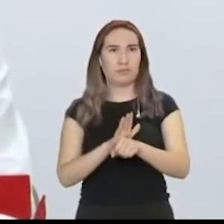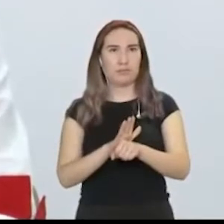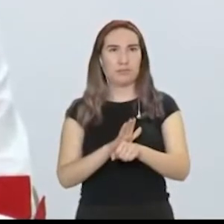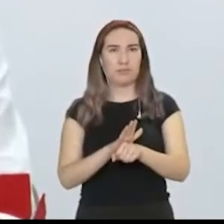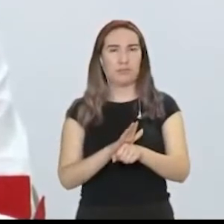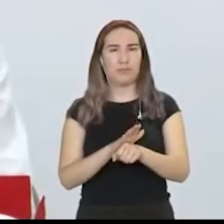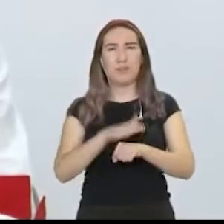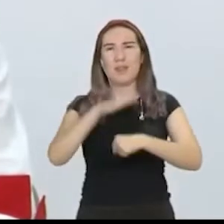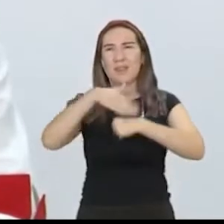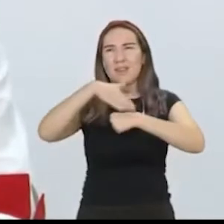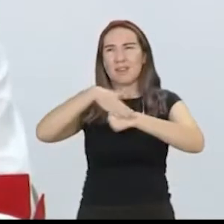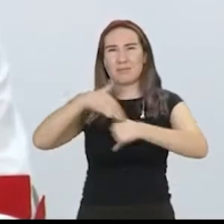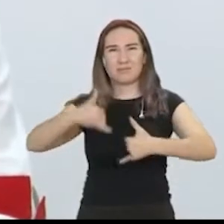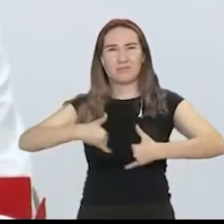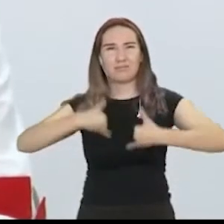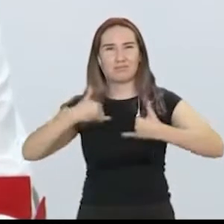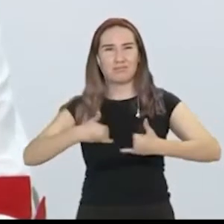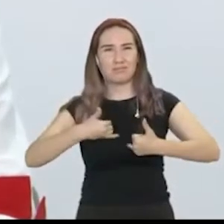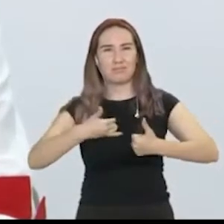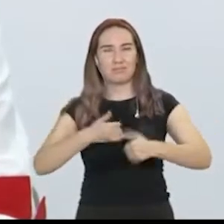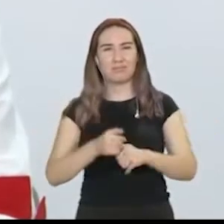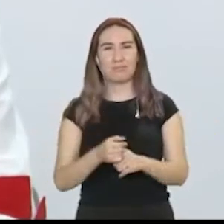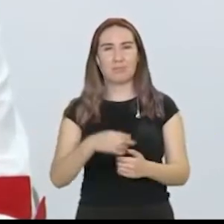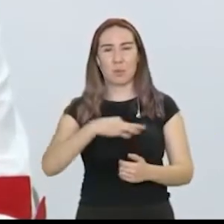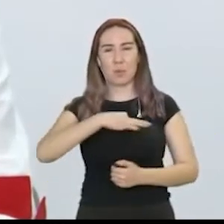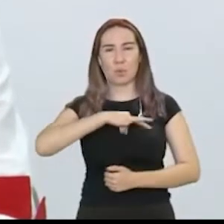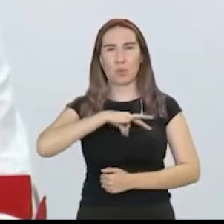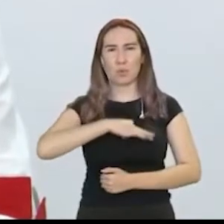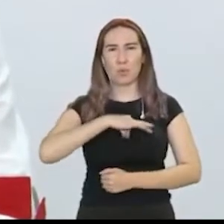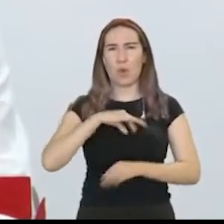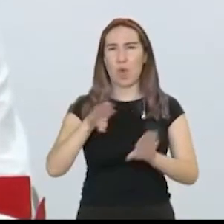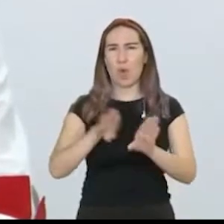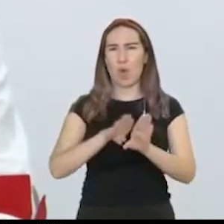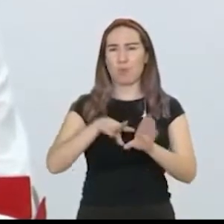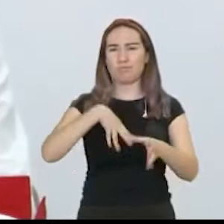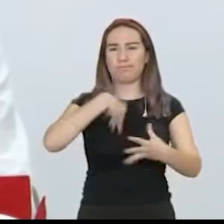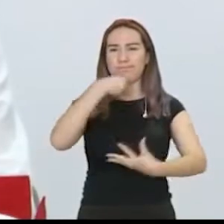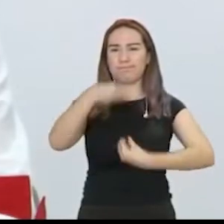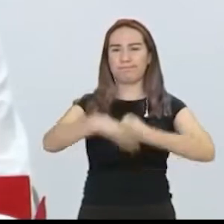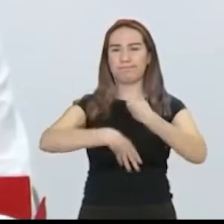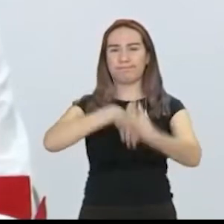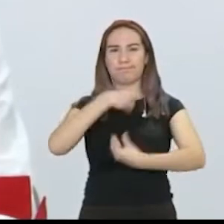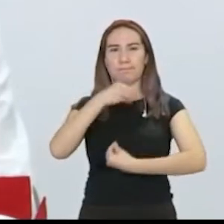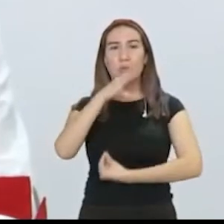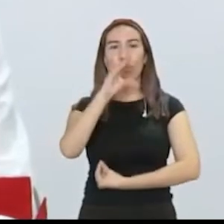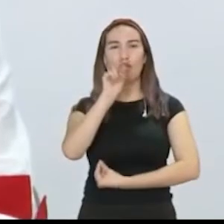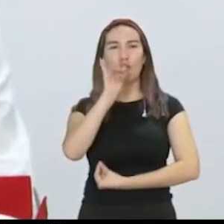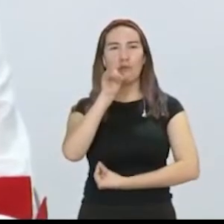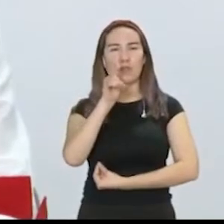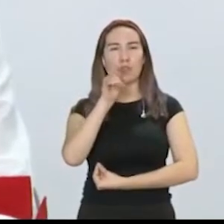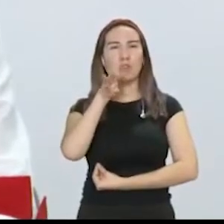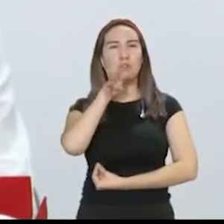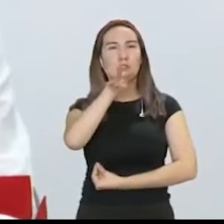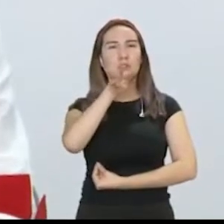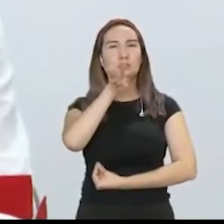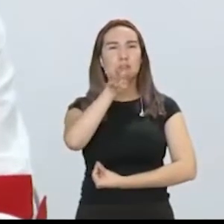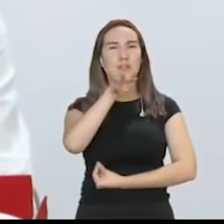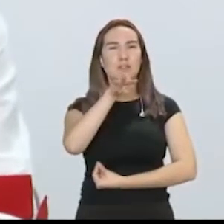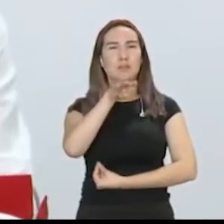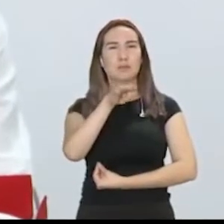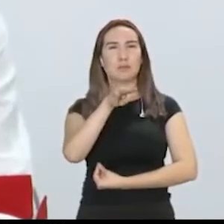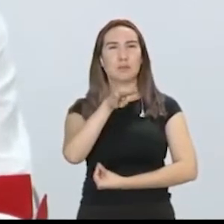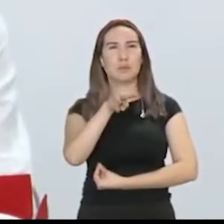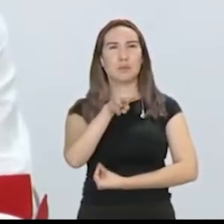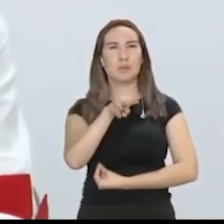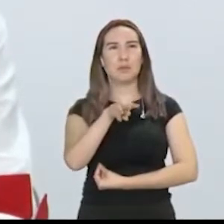La manera en la que se transmite el coronavirus, COVID-19, es a través